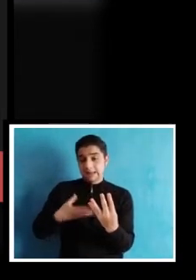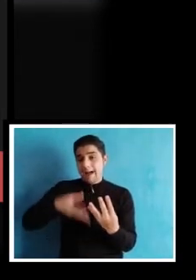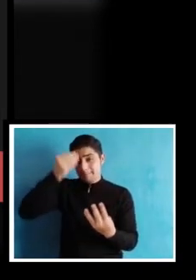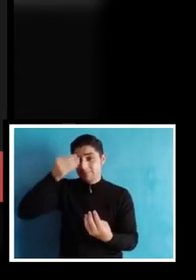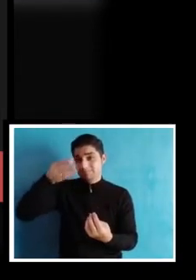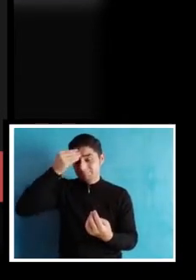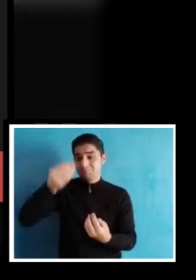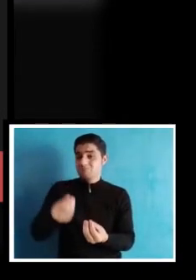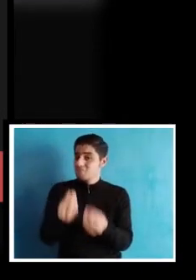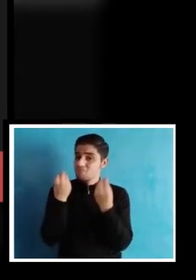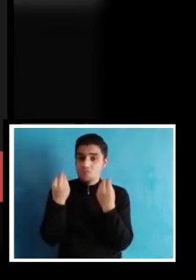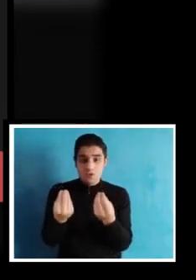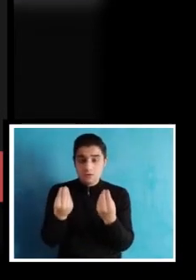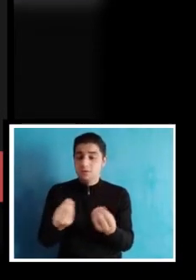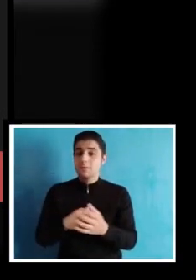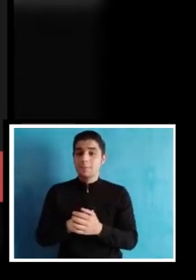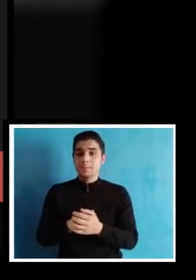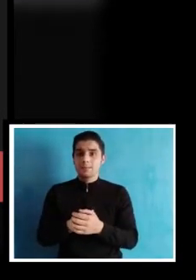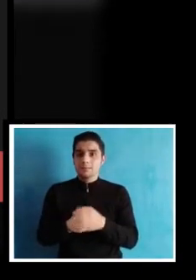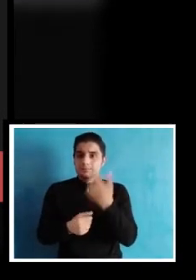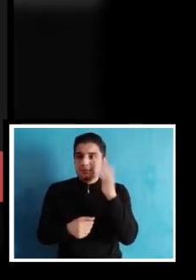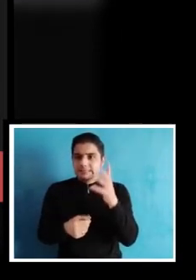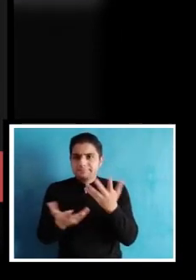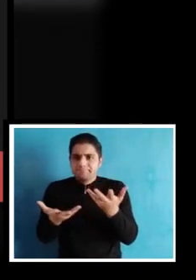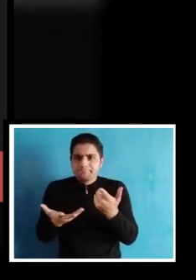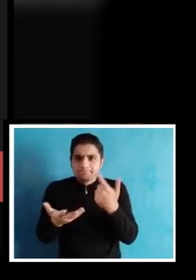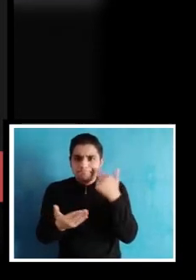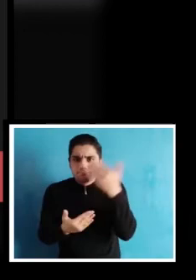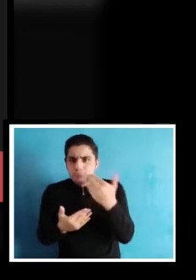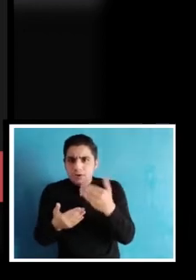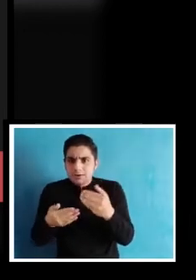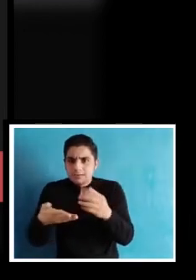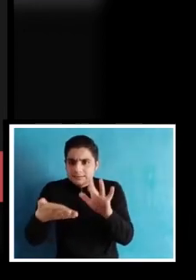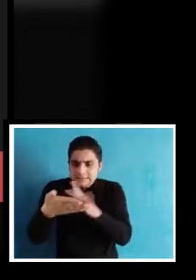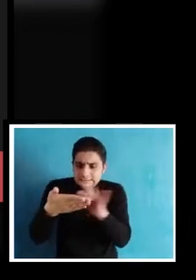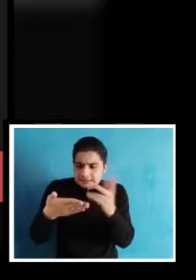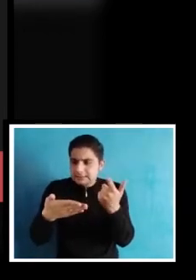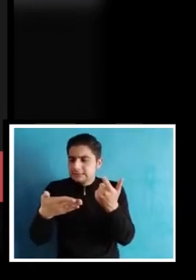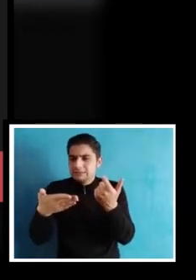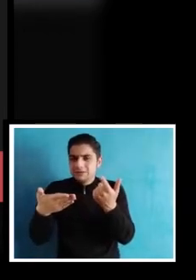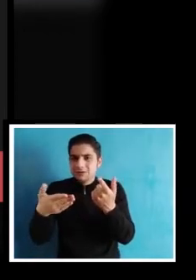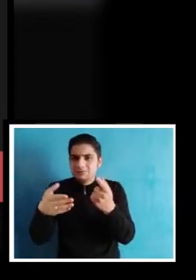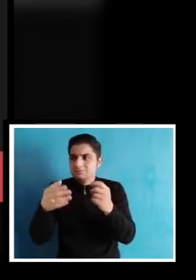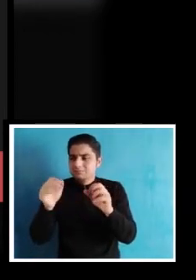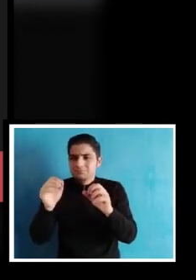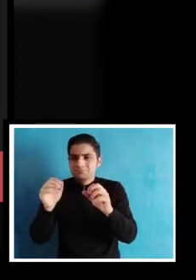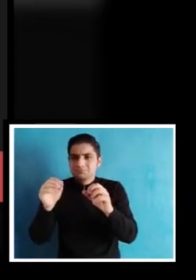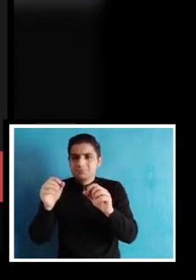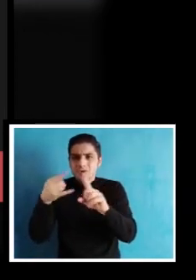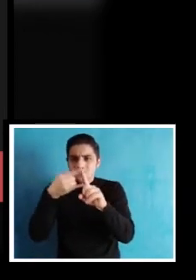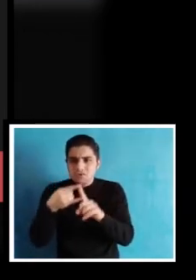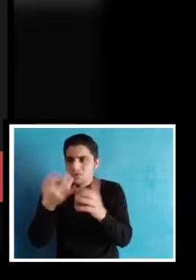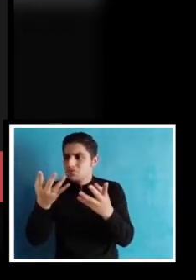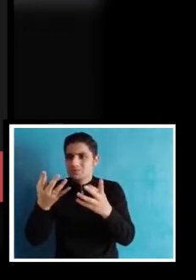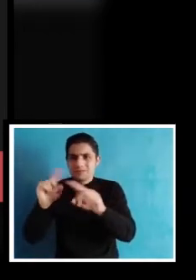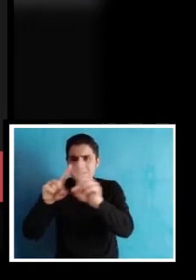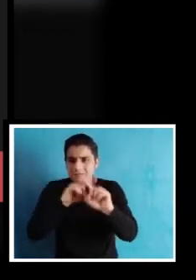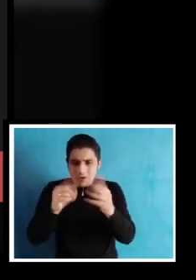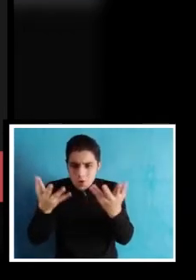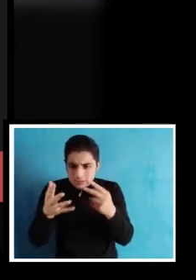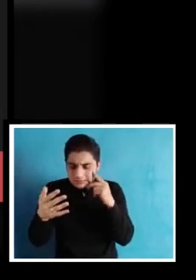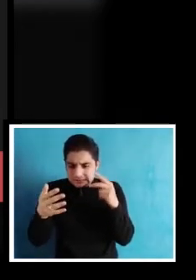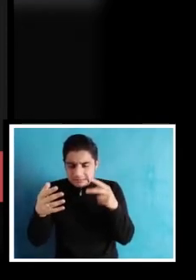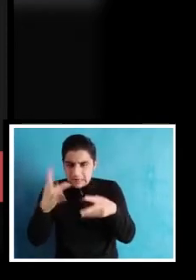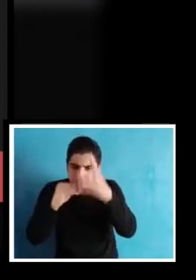tenido que aprender mucho, los cuatro hemos tenido que cacharrear en todas las herramientas tecnológicas para encontrar